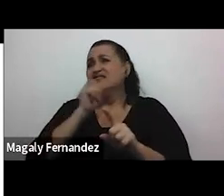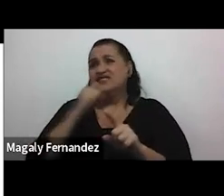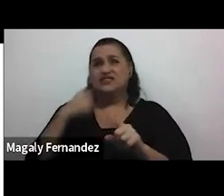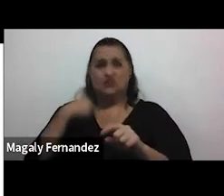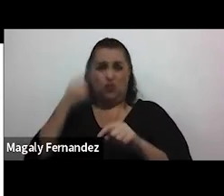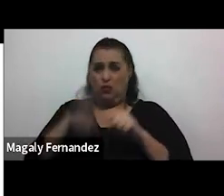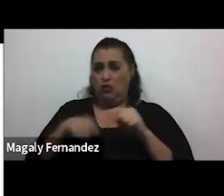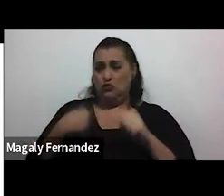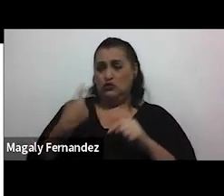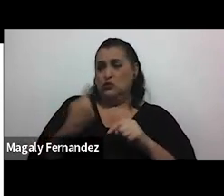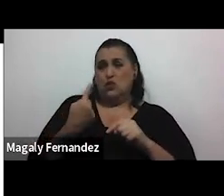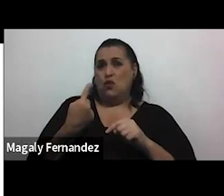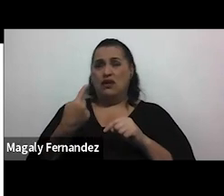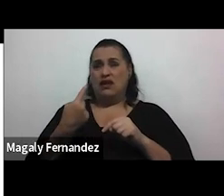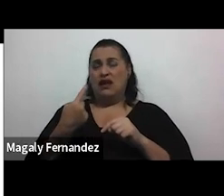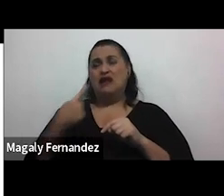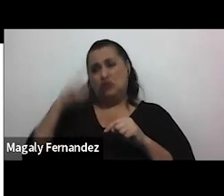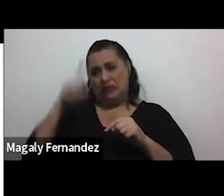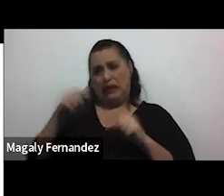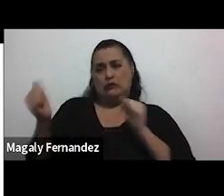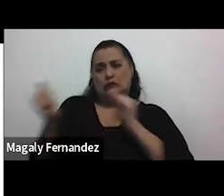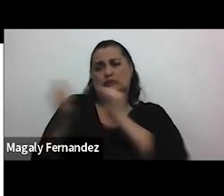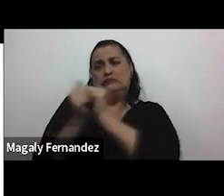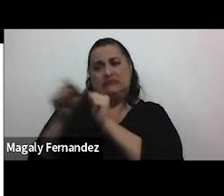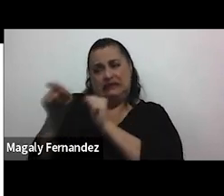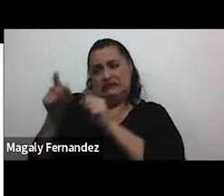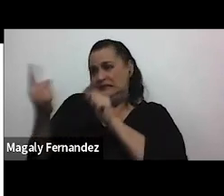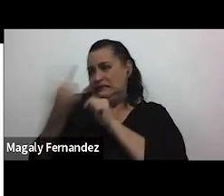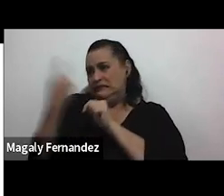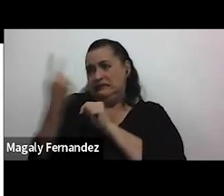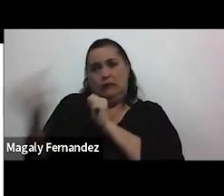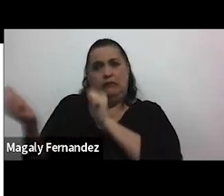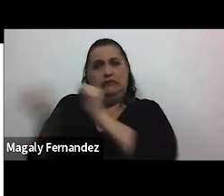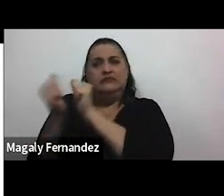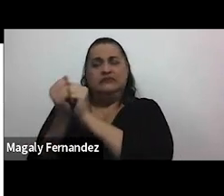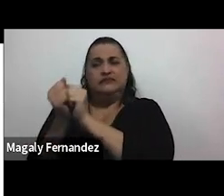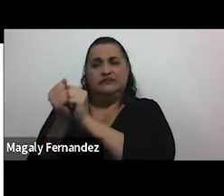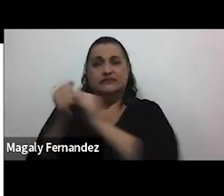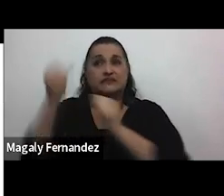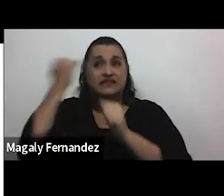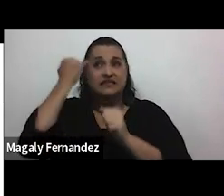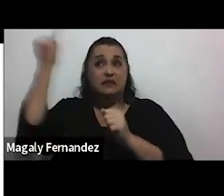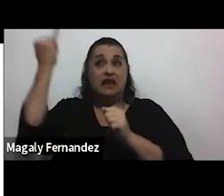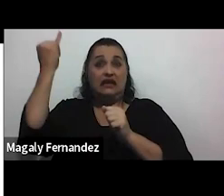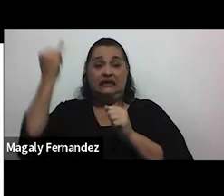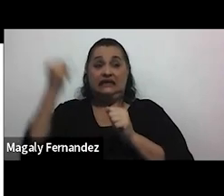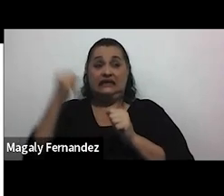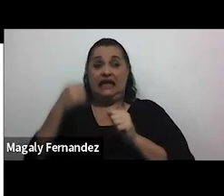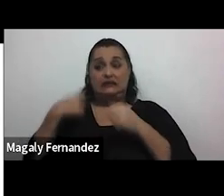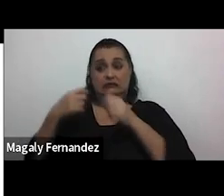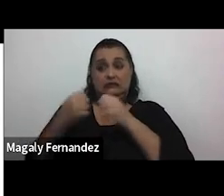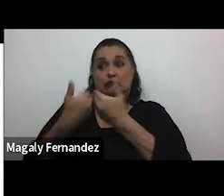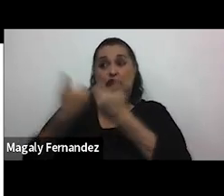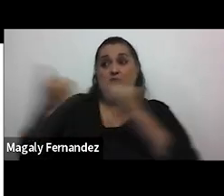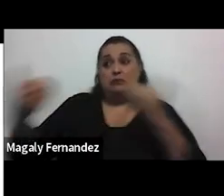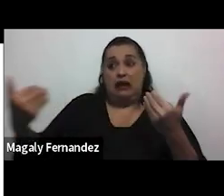o existir o subsistir sin esa persona y con solo imaginar el hecho de hacer ruptura en